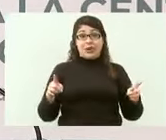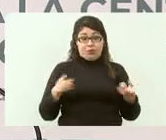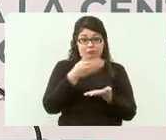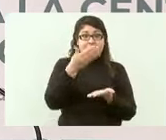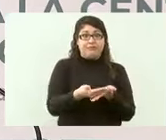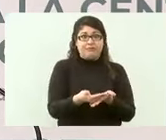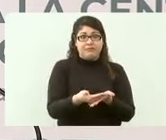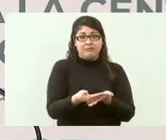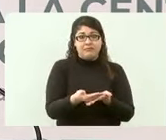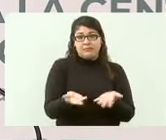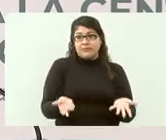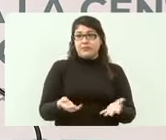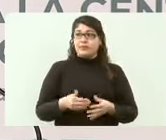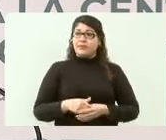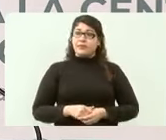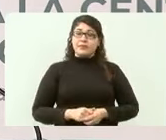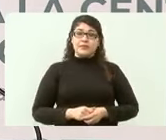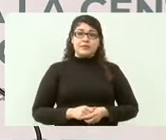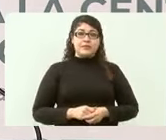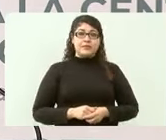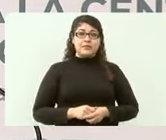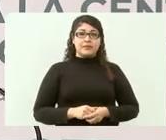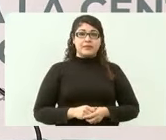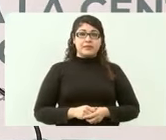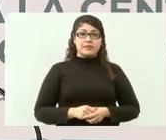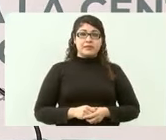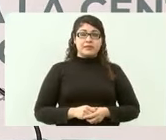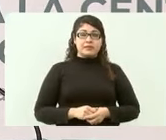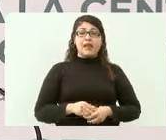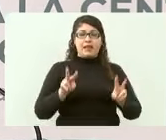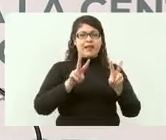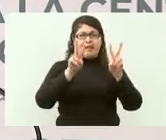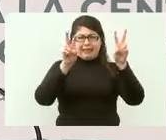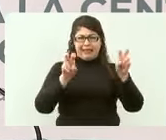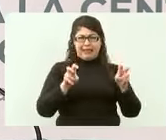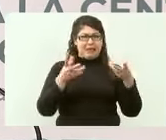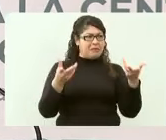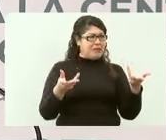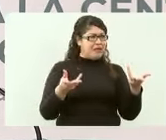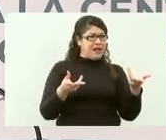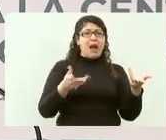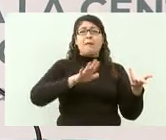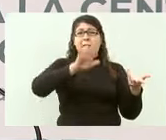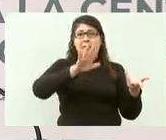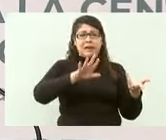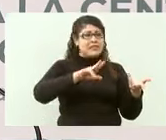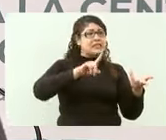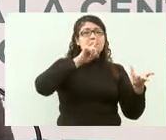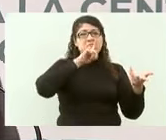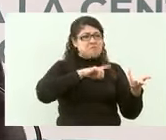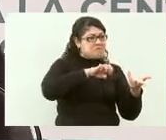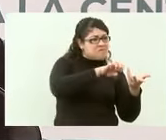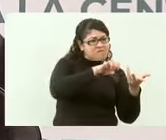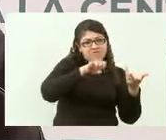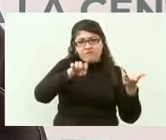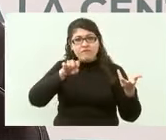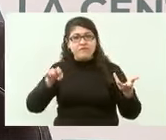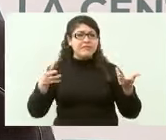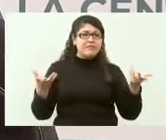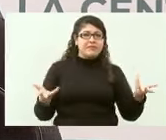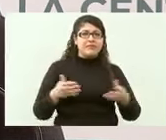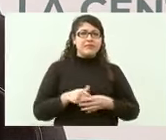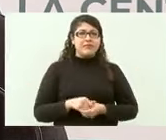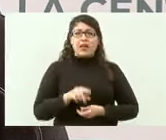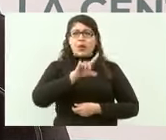con ese sofisma con esa mentira y con la